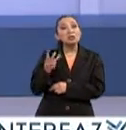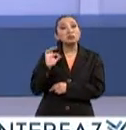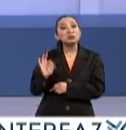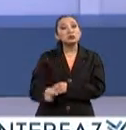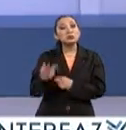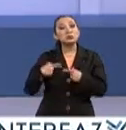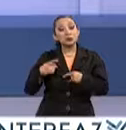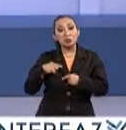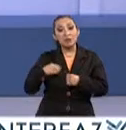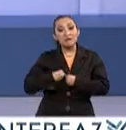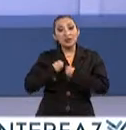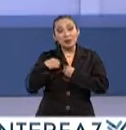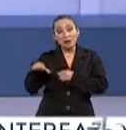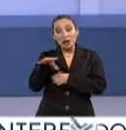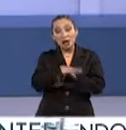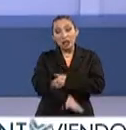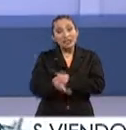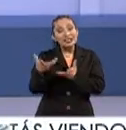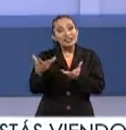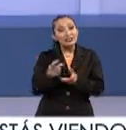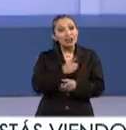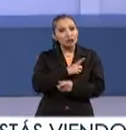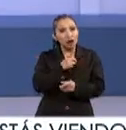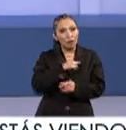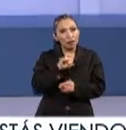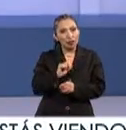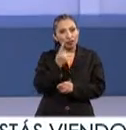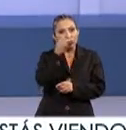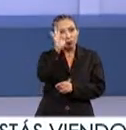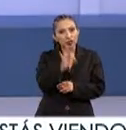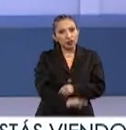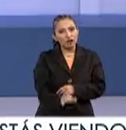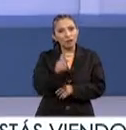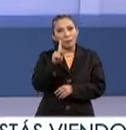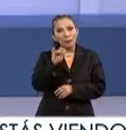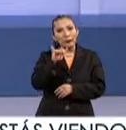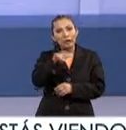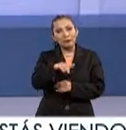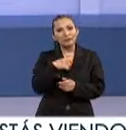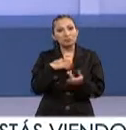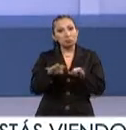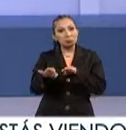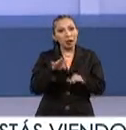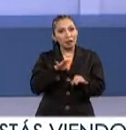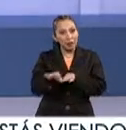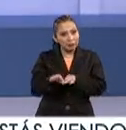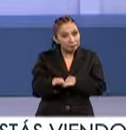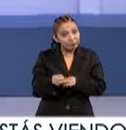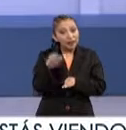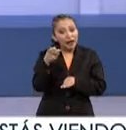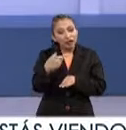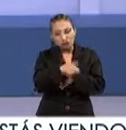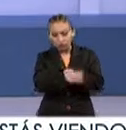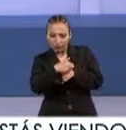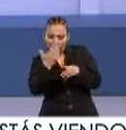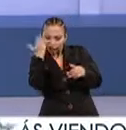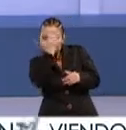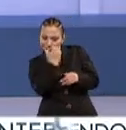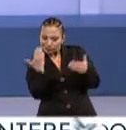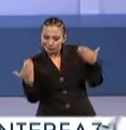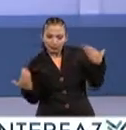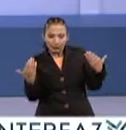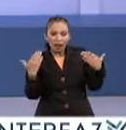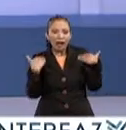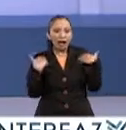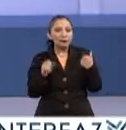% de la población y se genera solamente el 21% del Producto Interno Bruto. Estas cifras nos ayudan a comprender